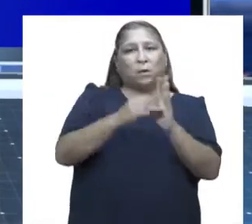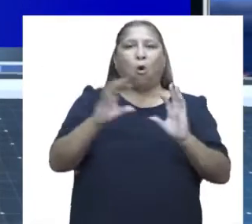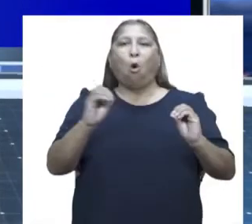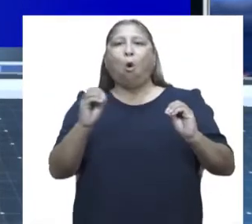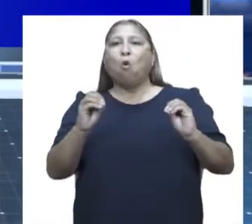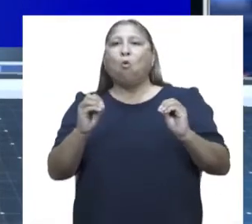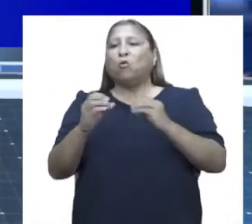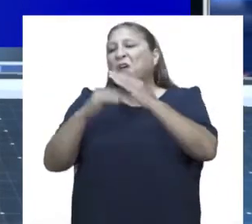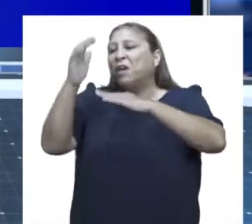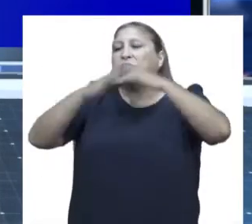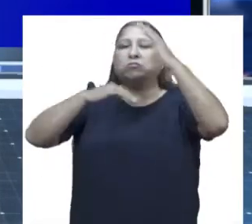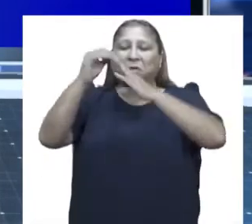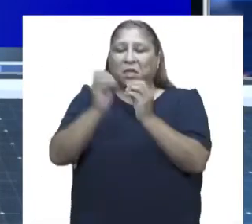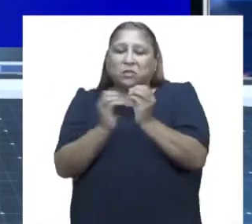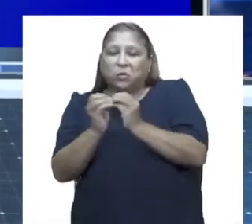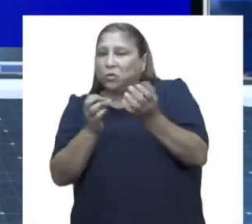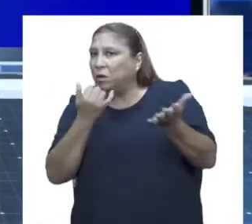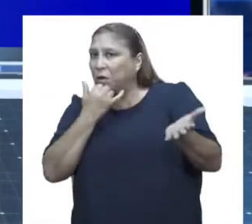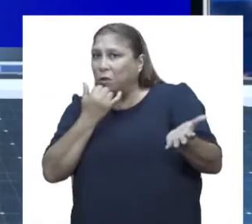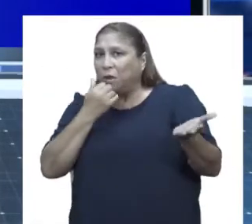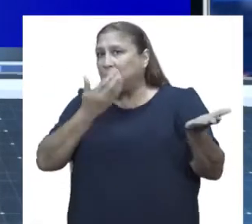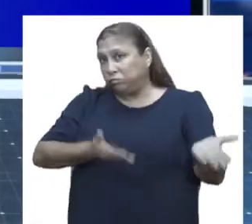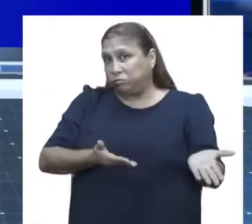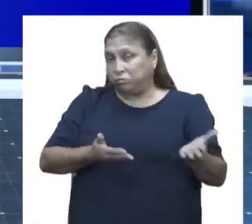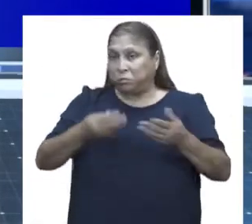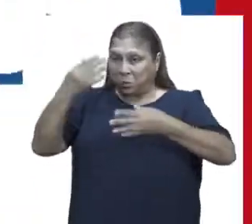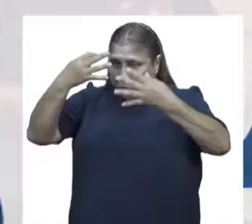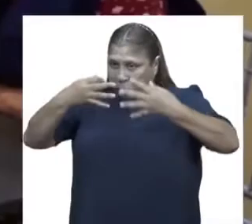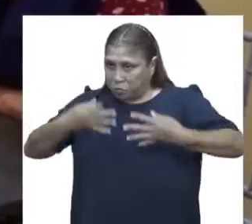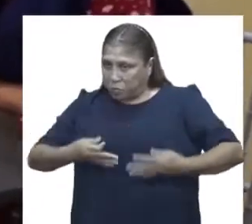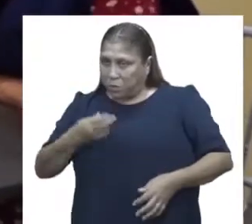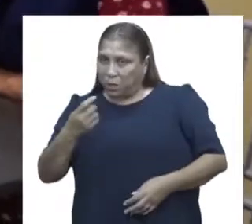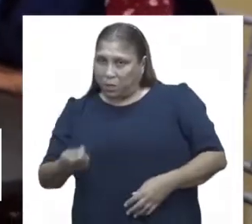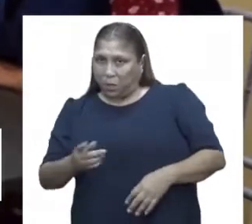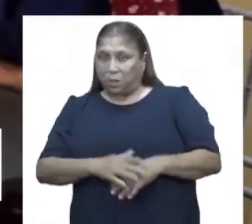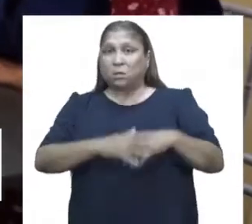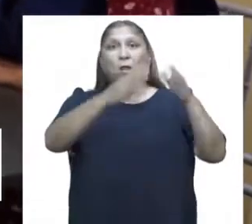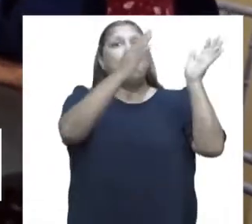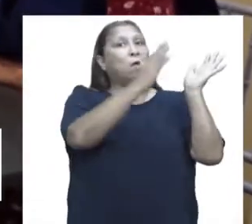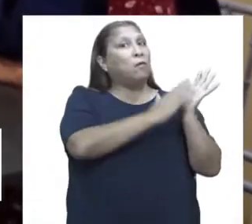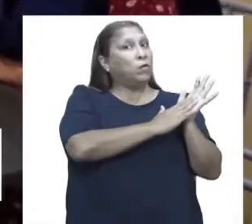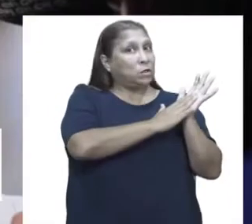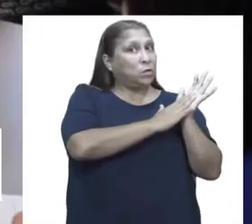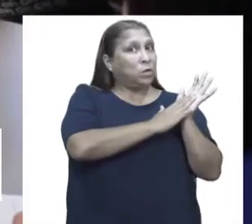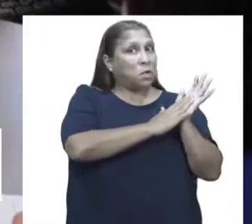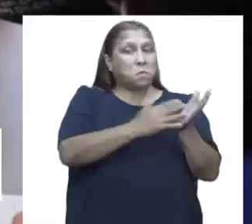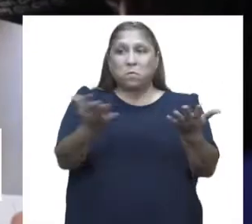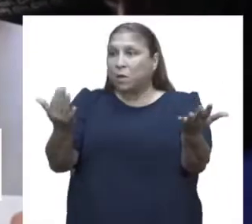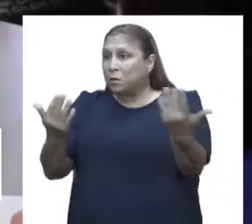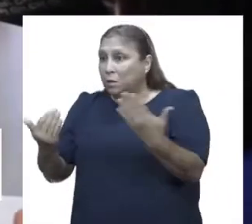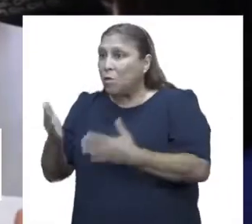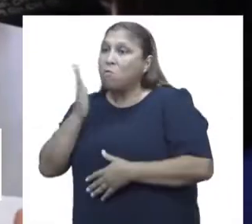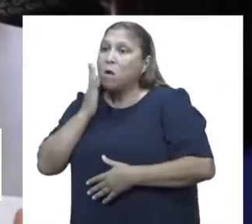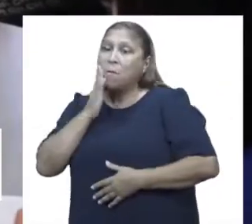inadecuada infraestructura para ellos. A continuación los detalles. La Defensoría del Pueblo recibió a madres y padres de estudiantes